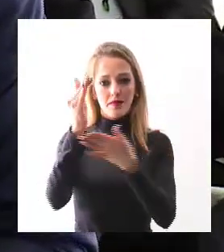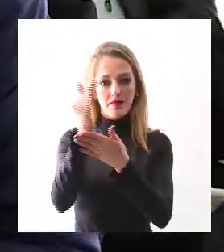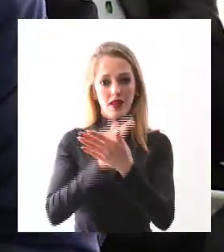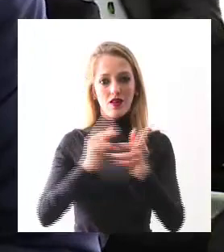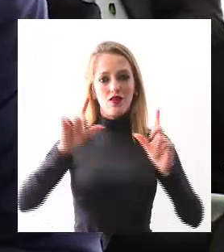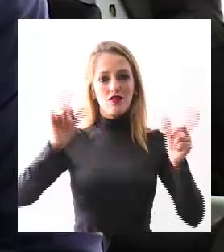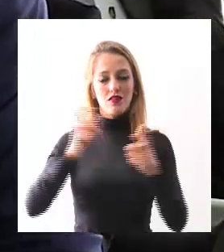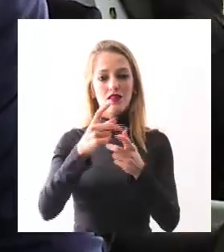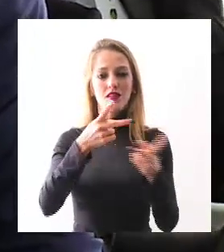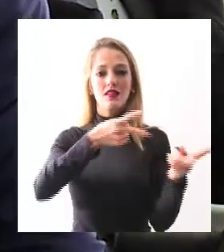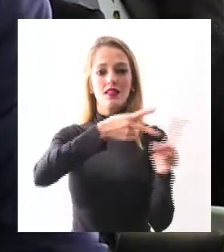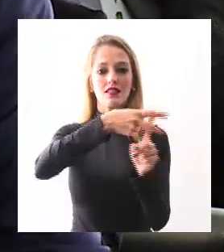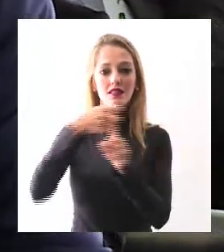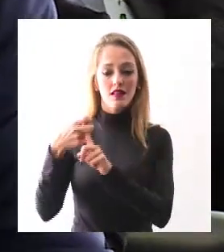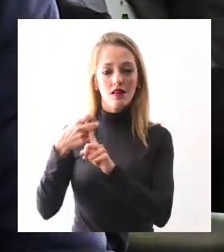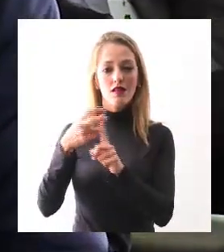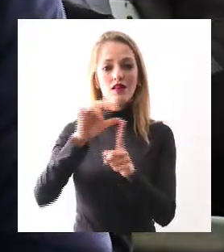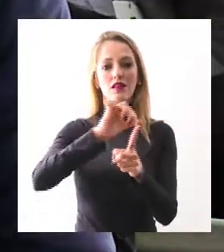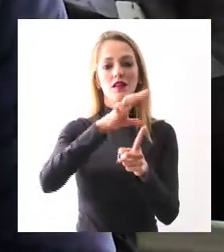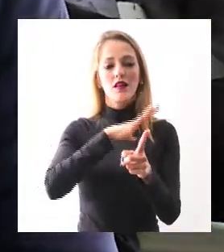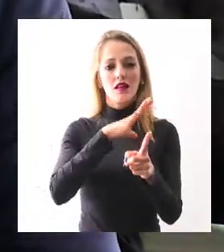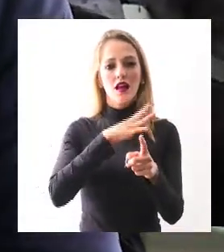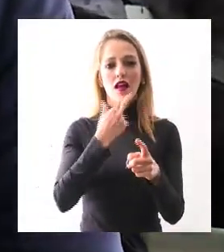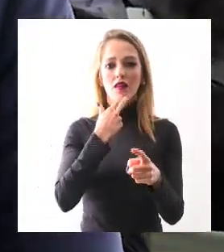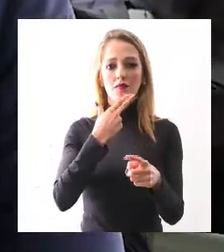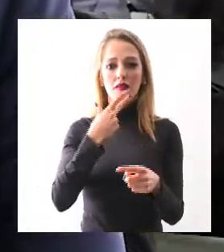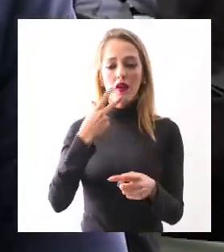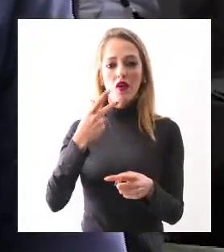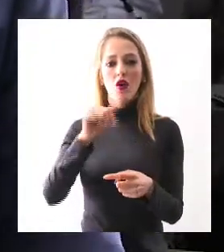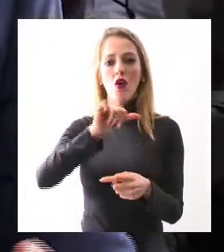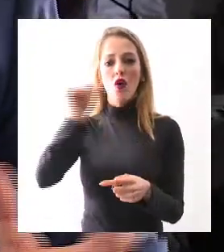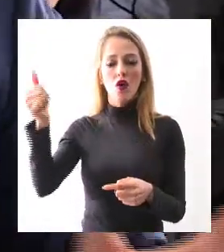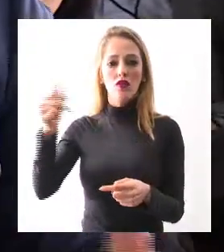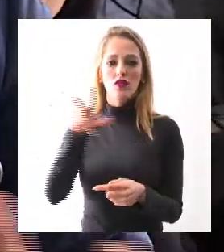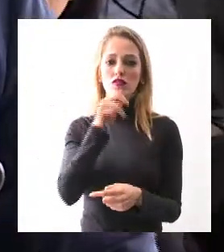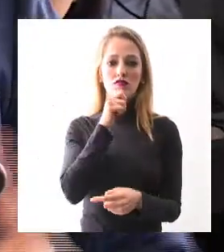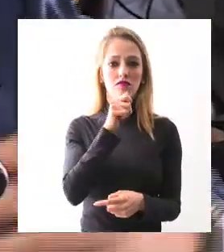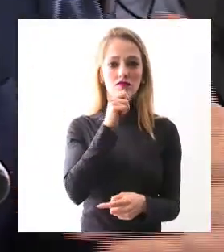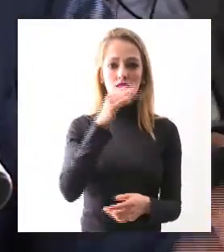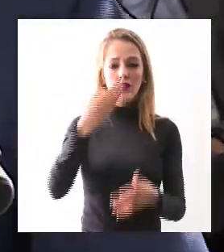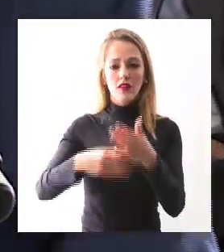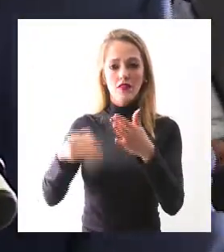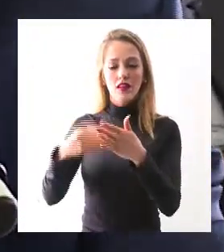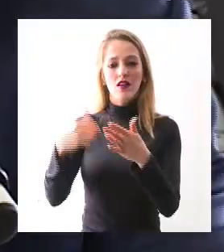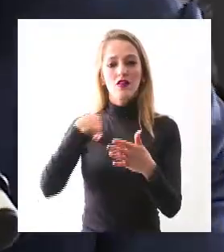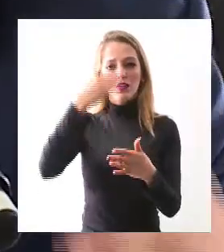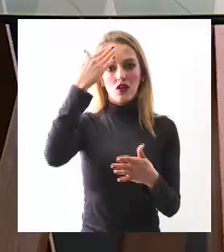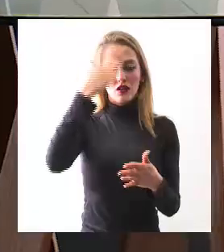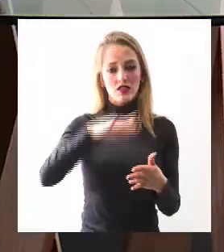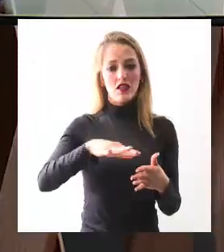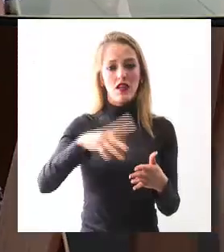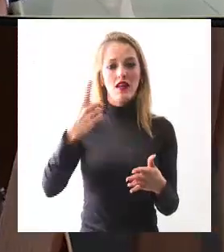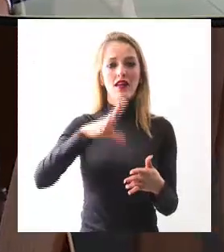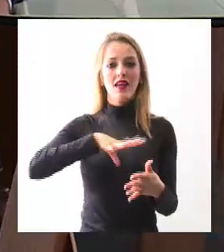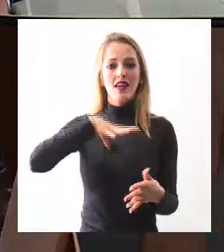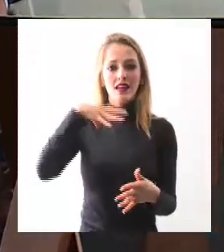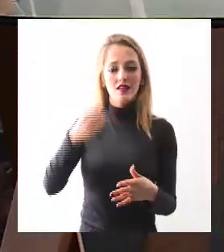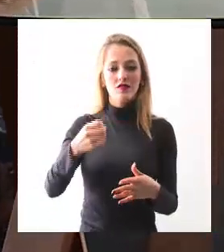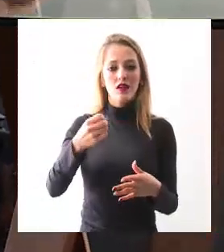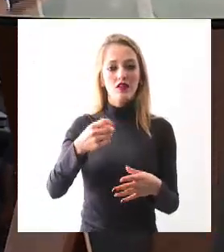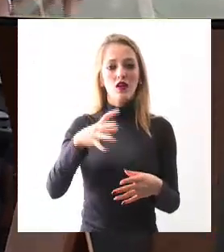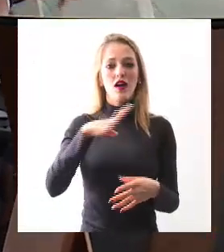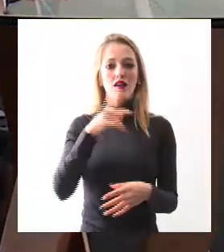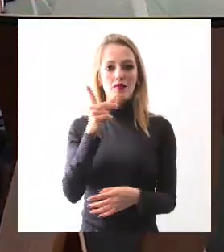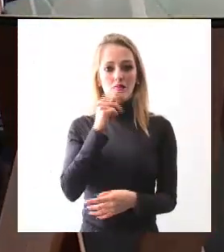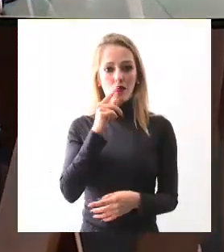estamos avanzando en muchos delitos, otros no. Y esto se tiene que hacer con un modelo que el inicio impulsé, que iba dando resultados, el mando único,